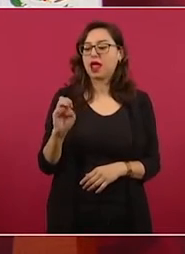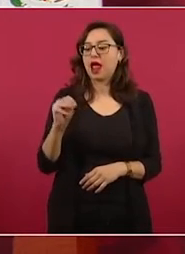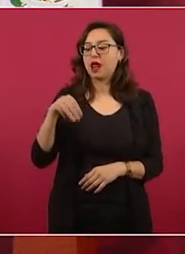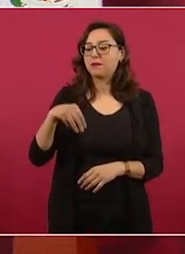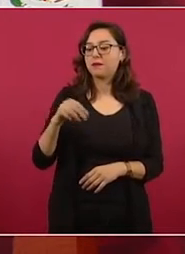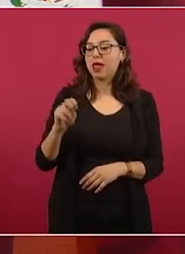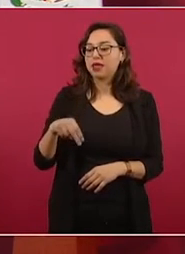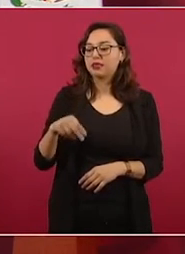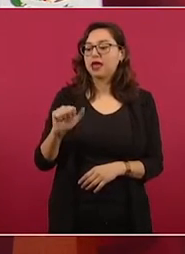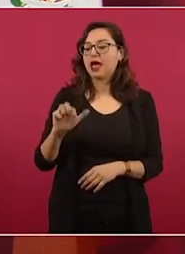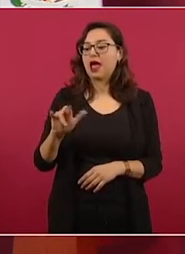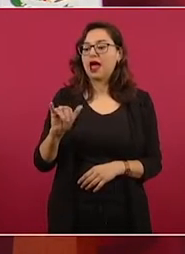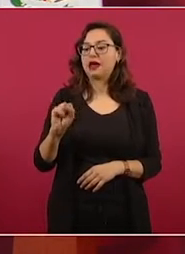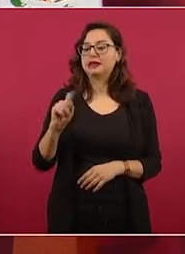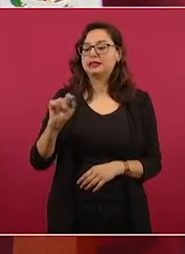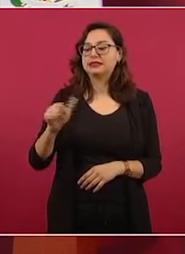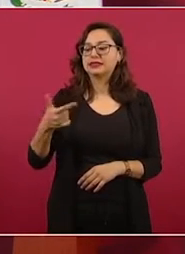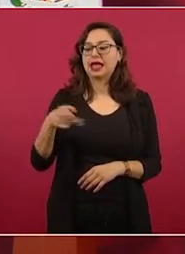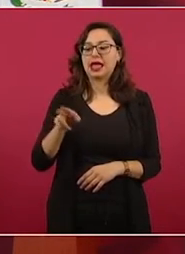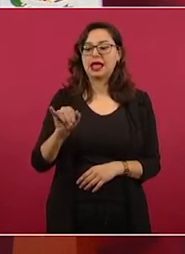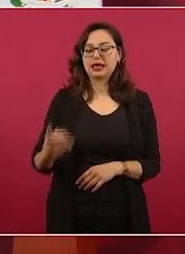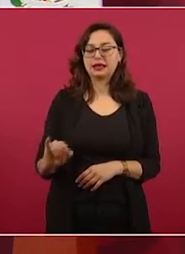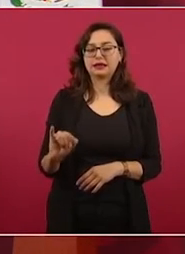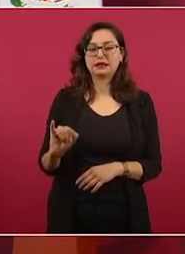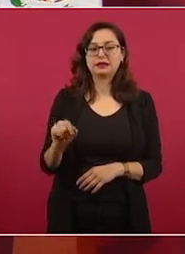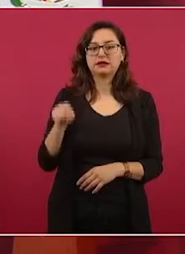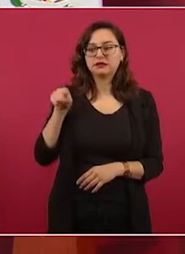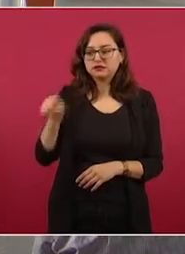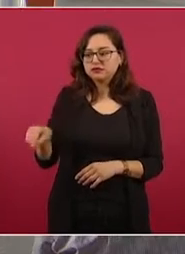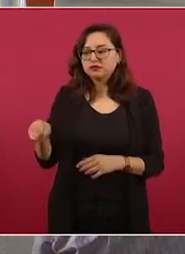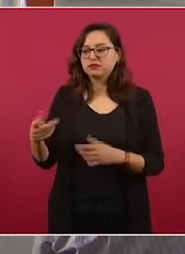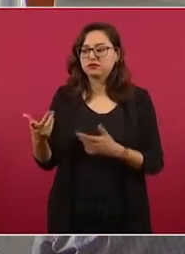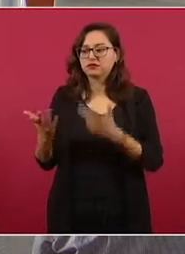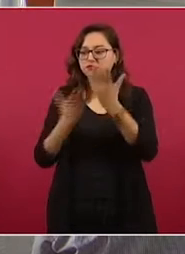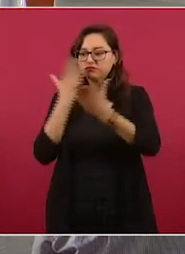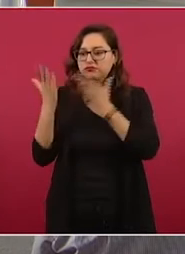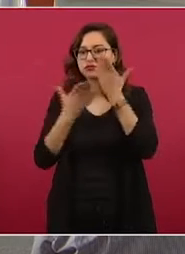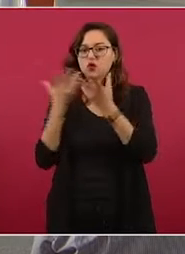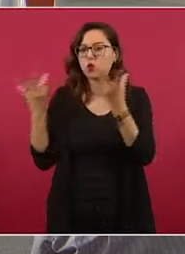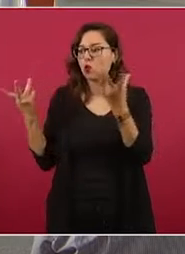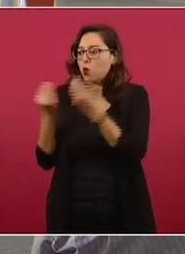con Pedro Ferriz.